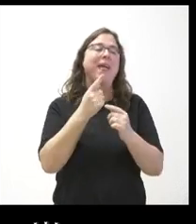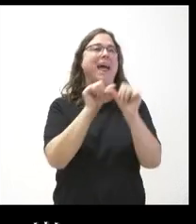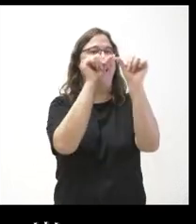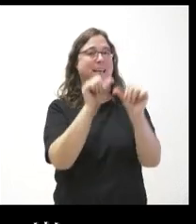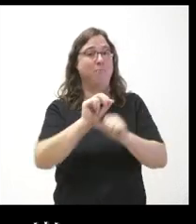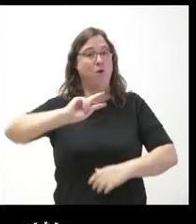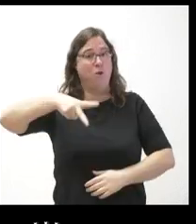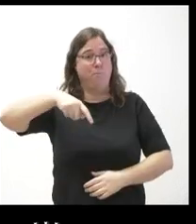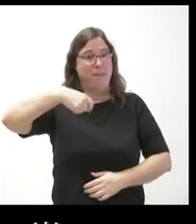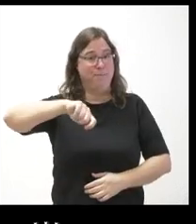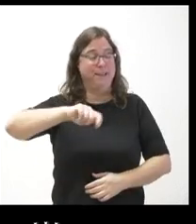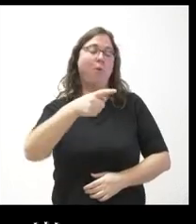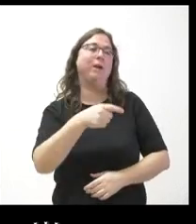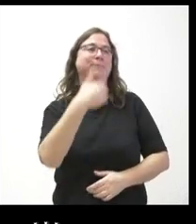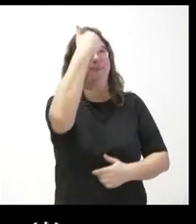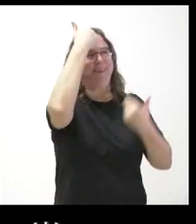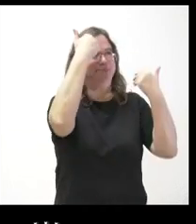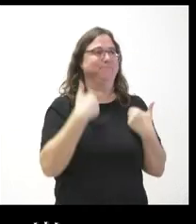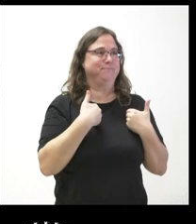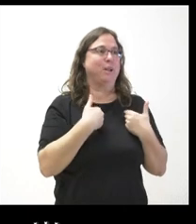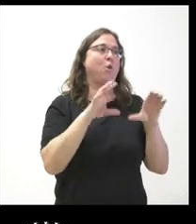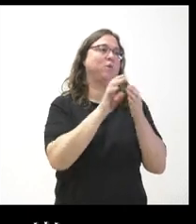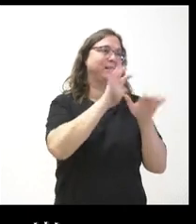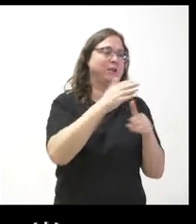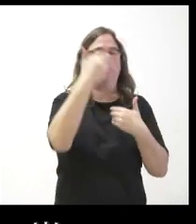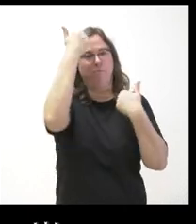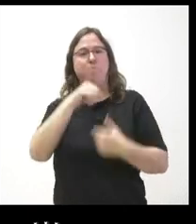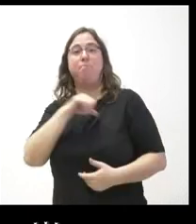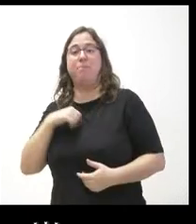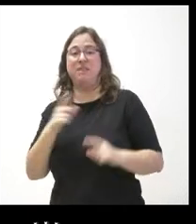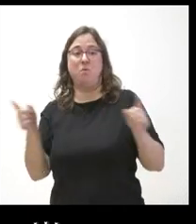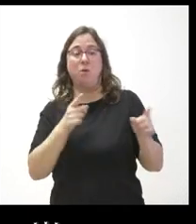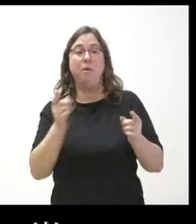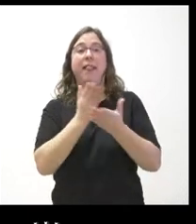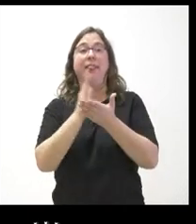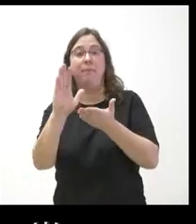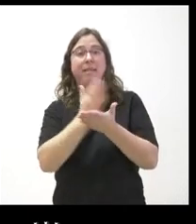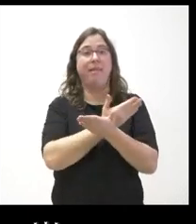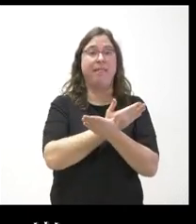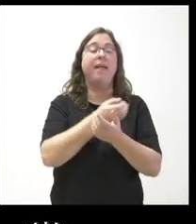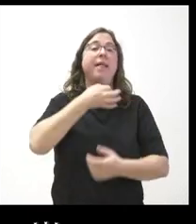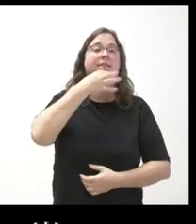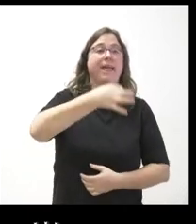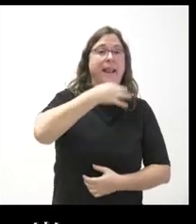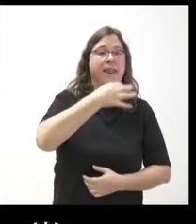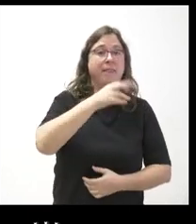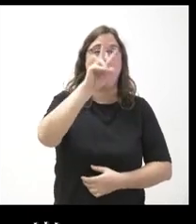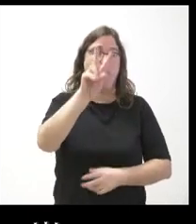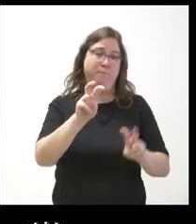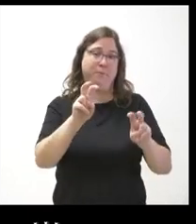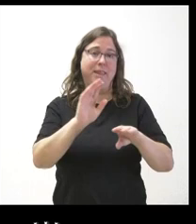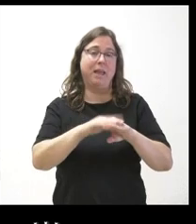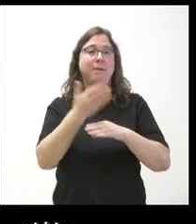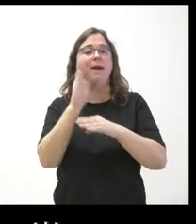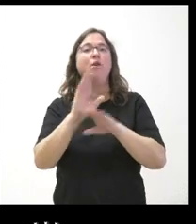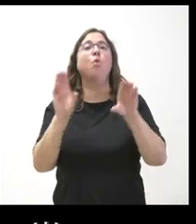personalidades una como partido y otra como junta pregunto porque como sí que divide usted entre sus declaraciones hacia las actitudes